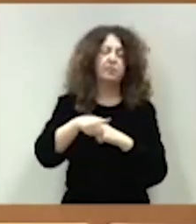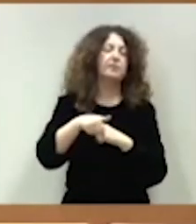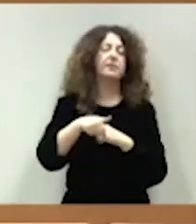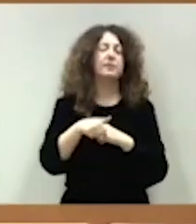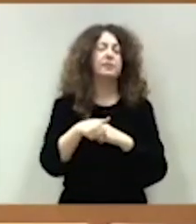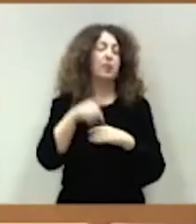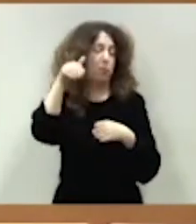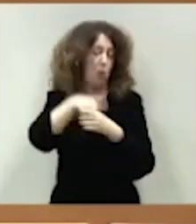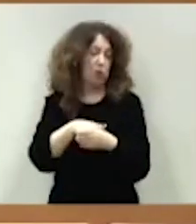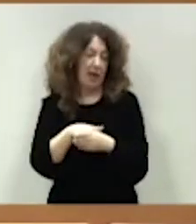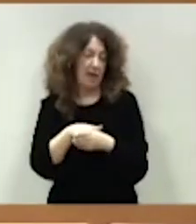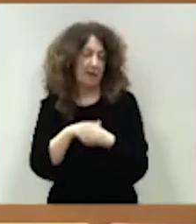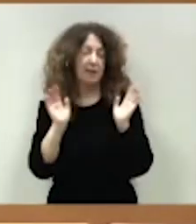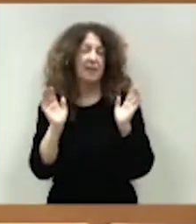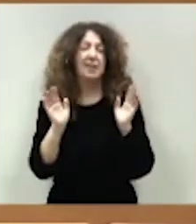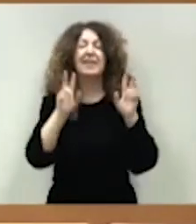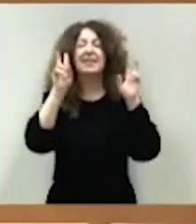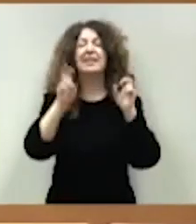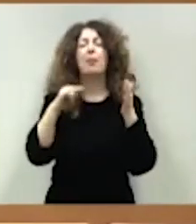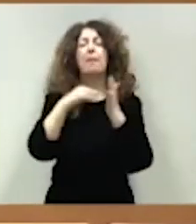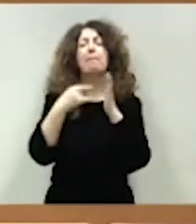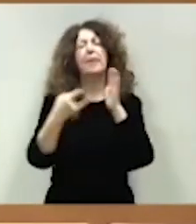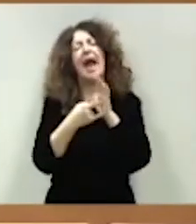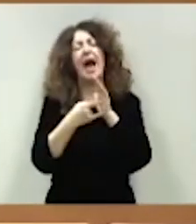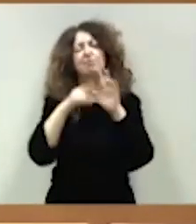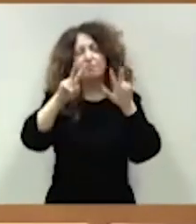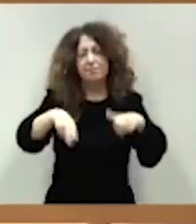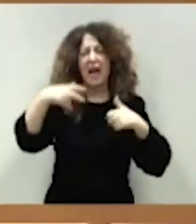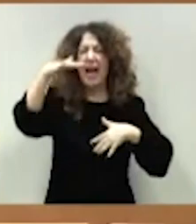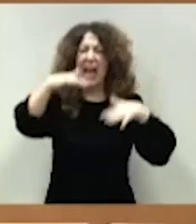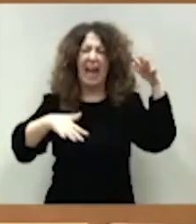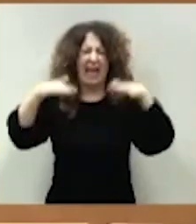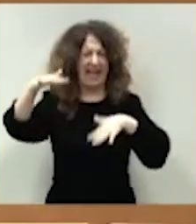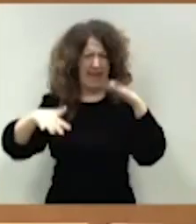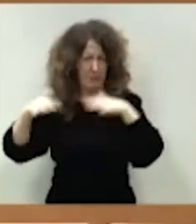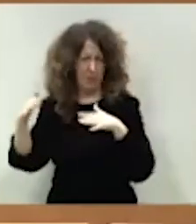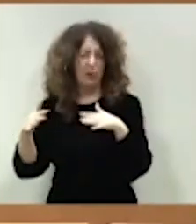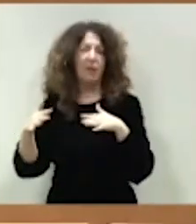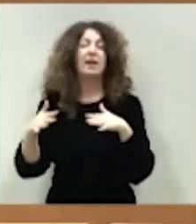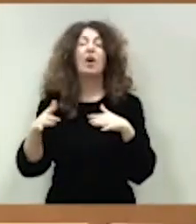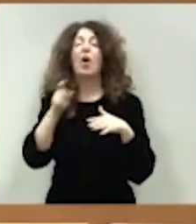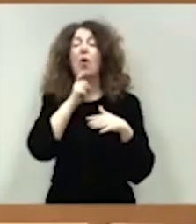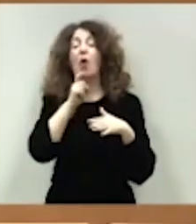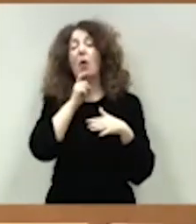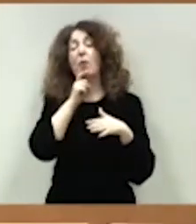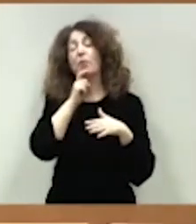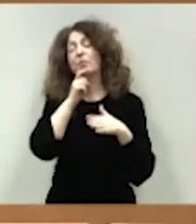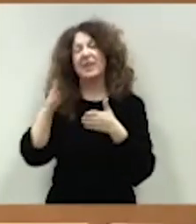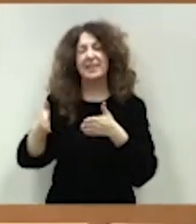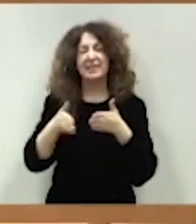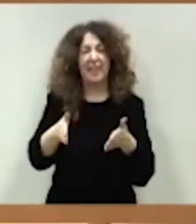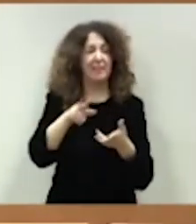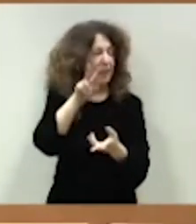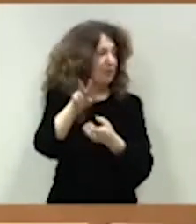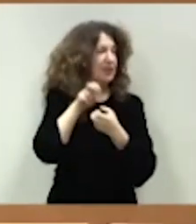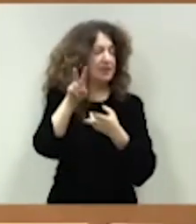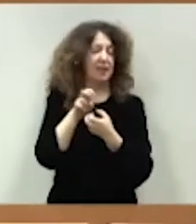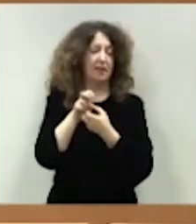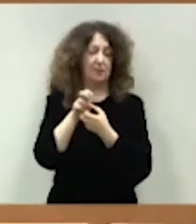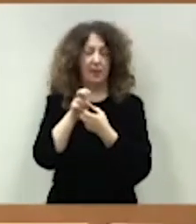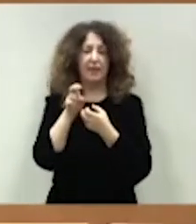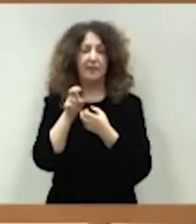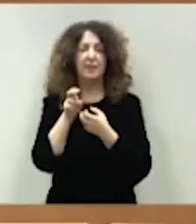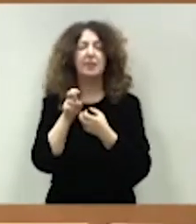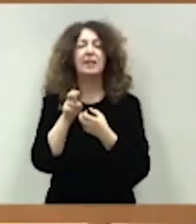poder votar es el plan de reequilibrio que se incorpora desde una senda fiscal creíble, prudente y realista